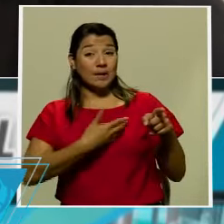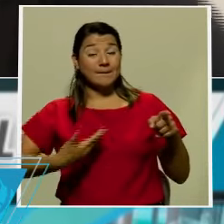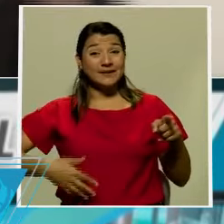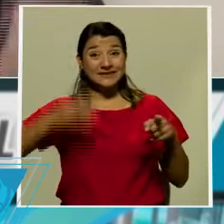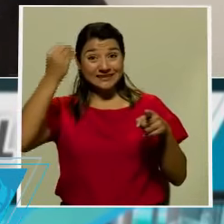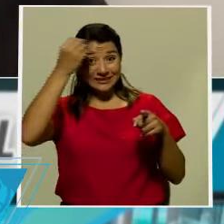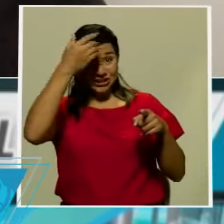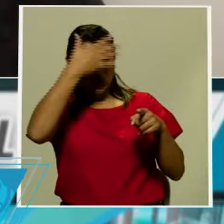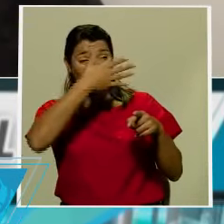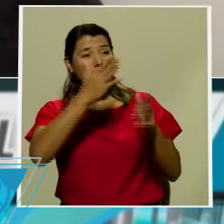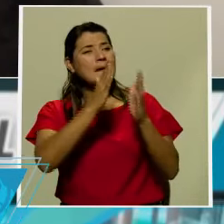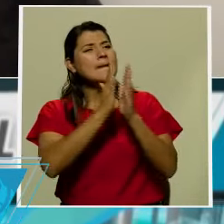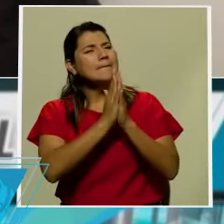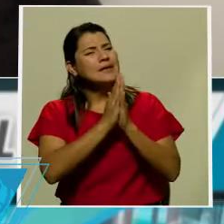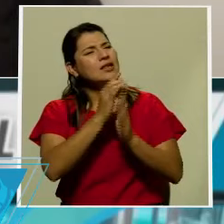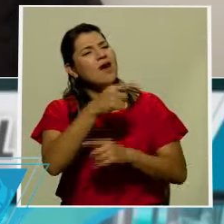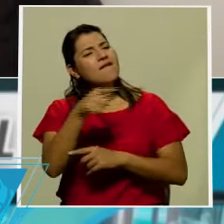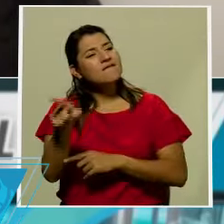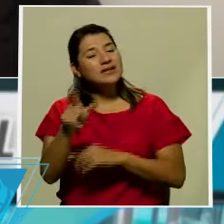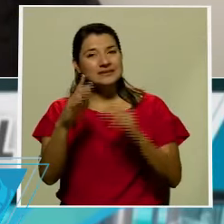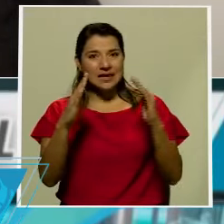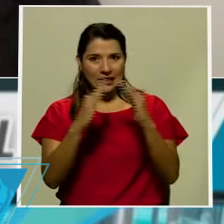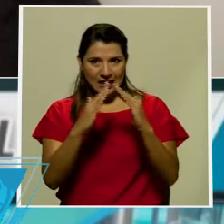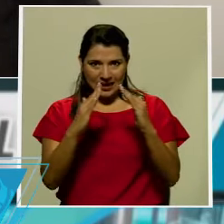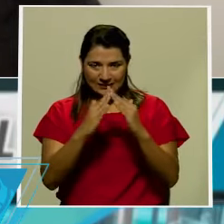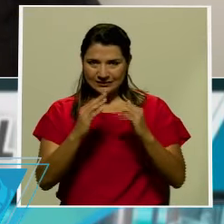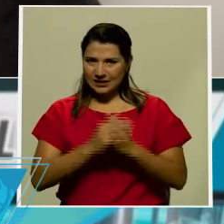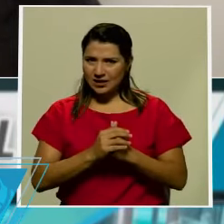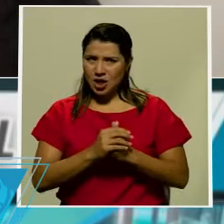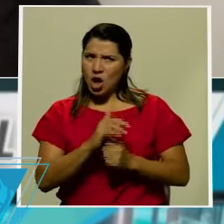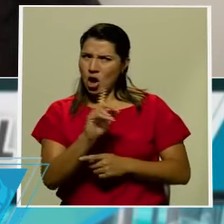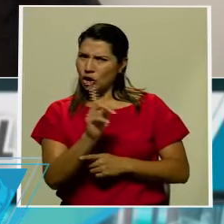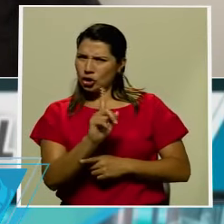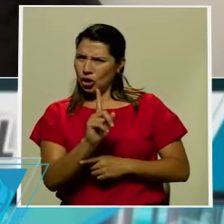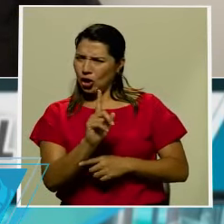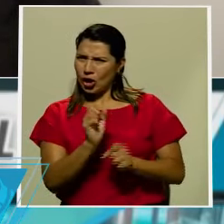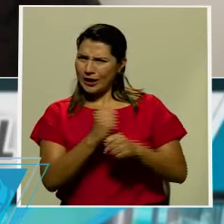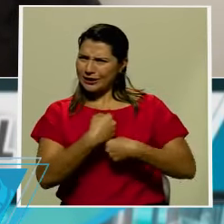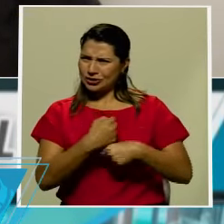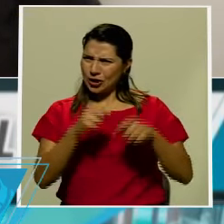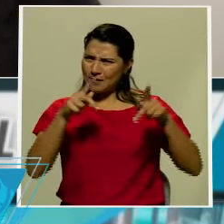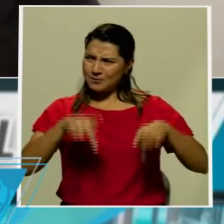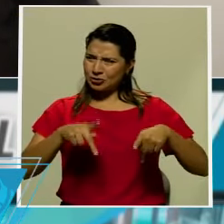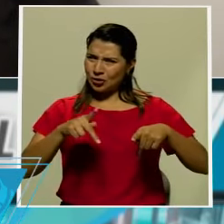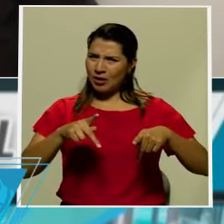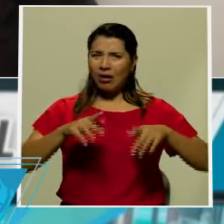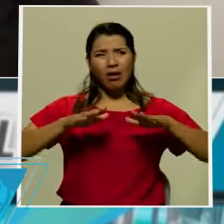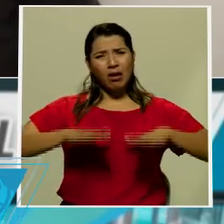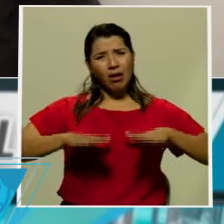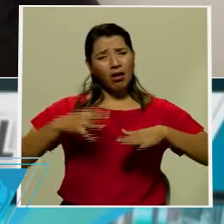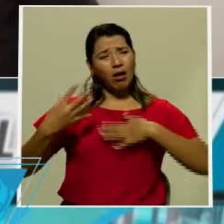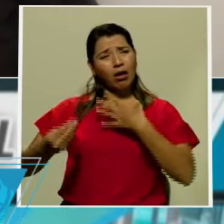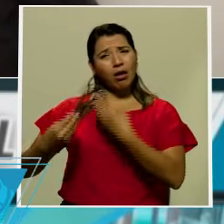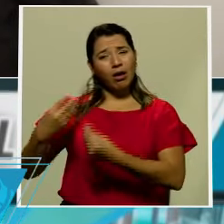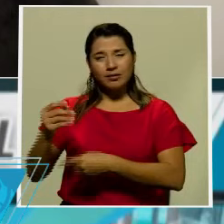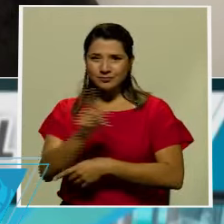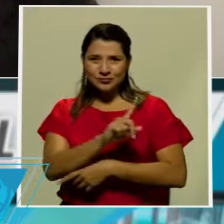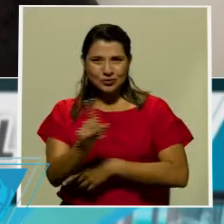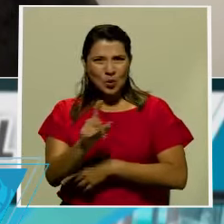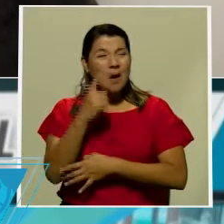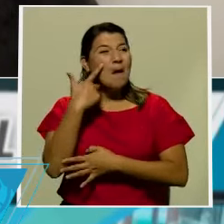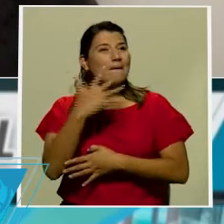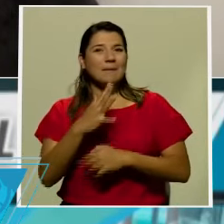pidiéndoles que vayan a sus casas no fue muy tranquilizador. Parece estar apagando un incendio con